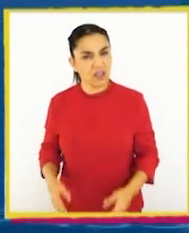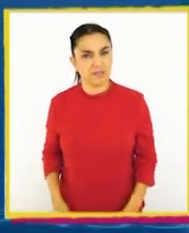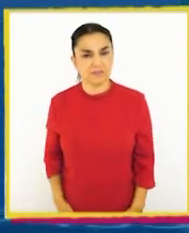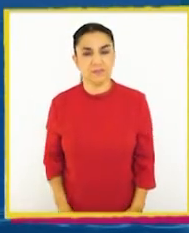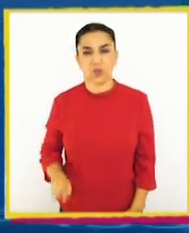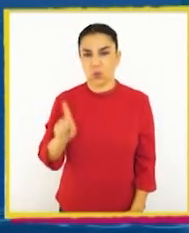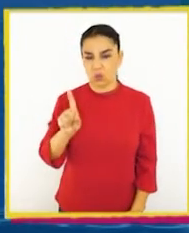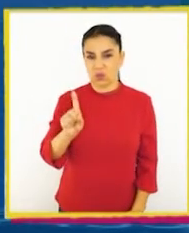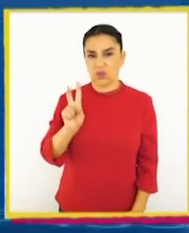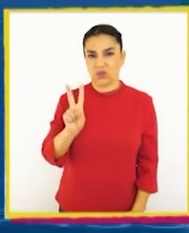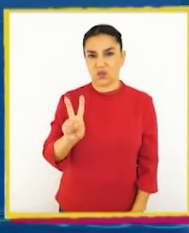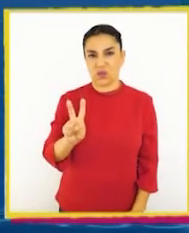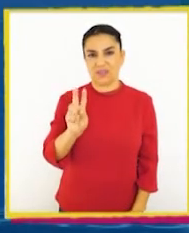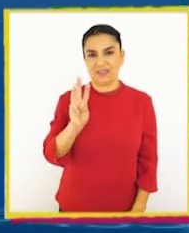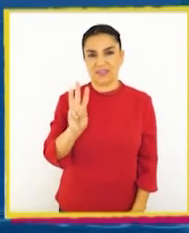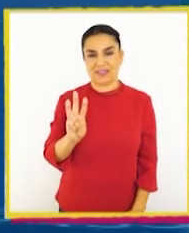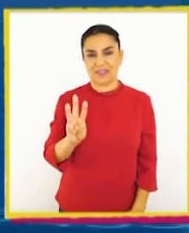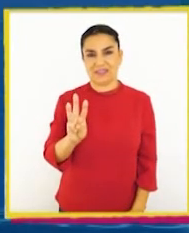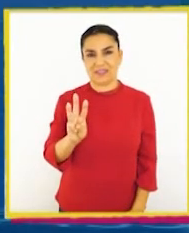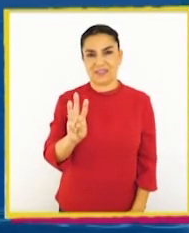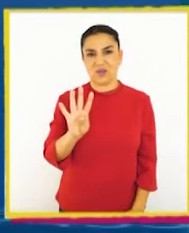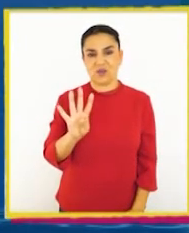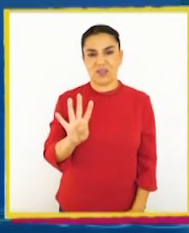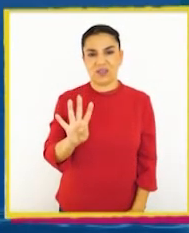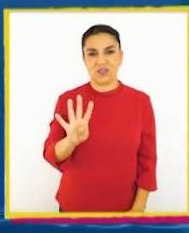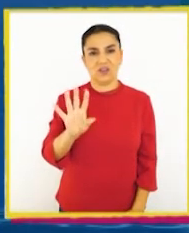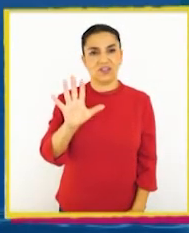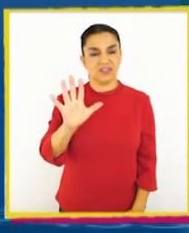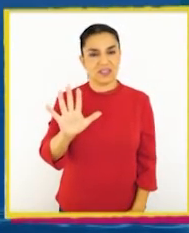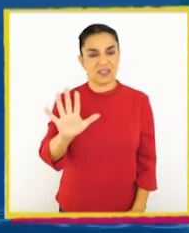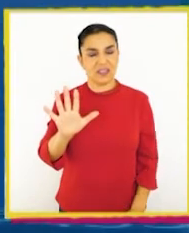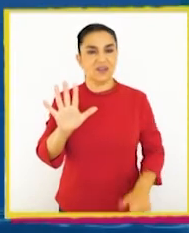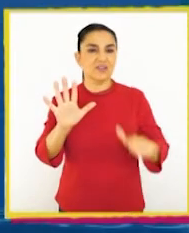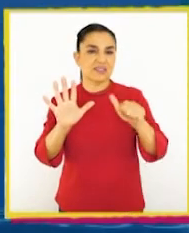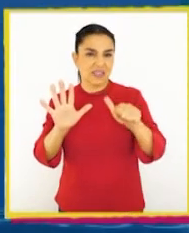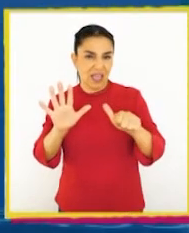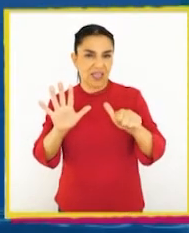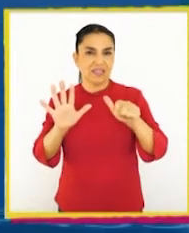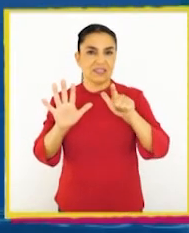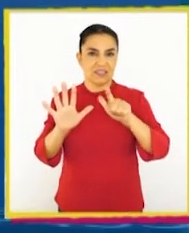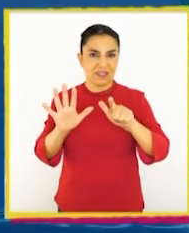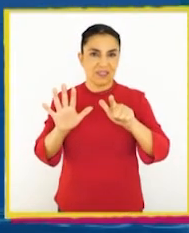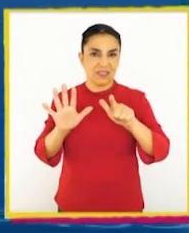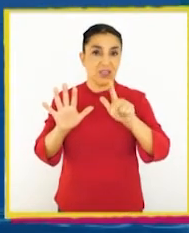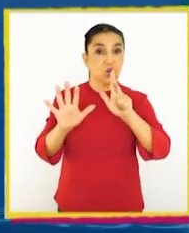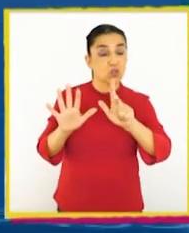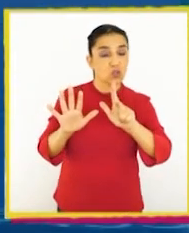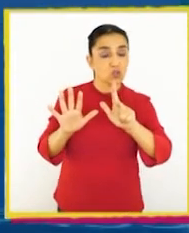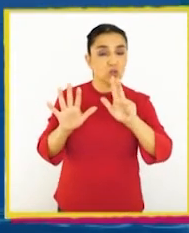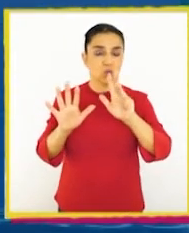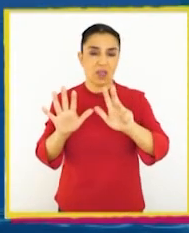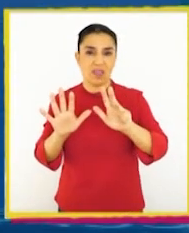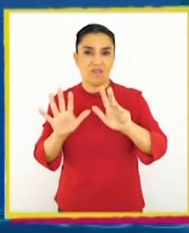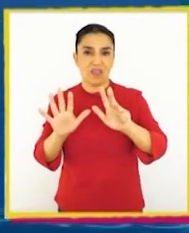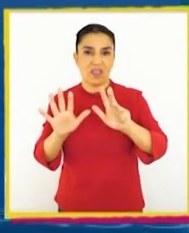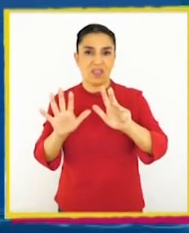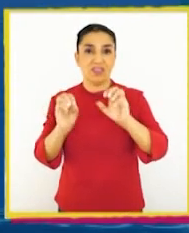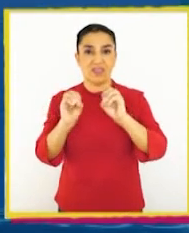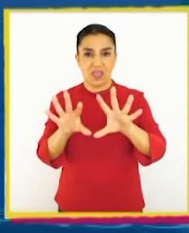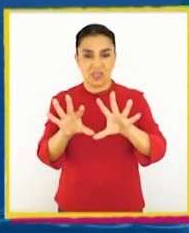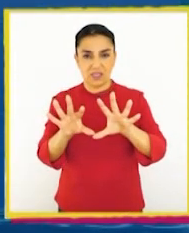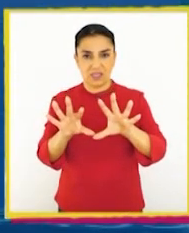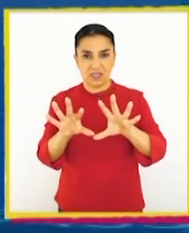Uno, dos, tres, cuatro, cinco, seis, siete, ocho, nueve,